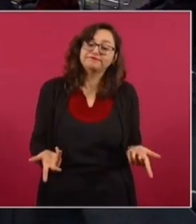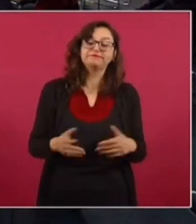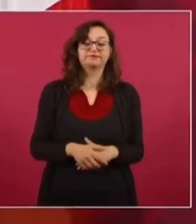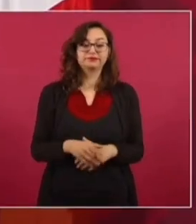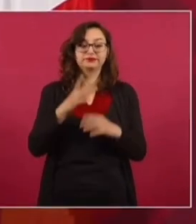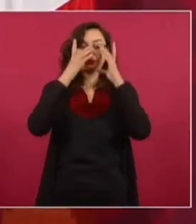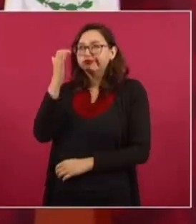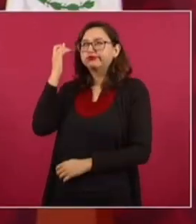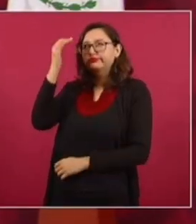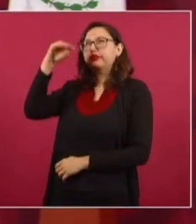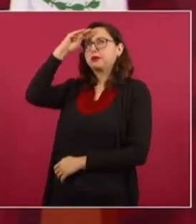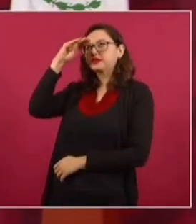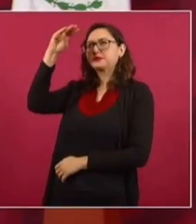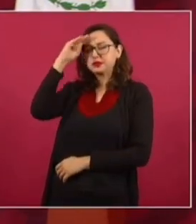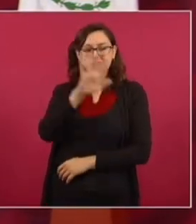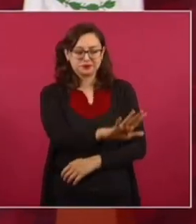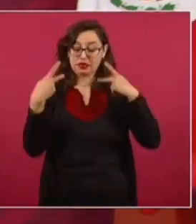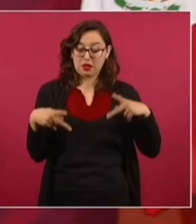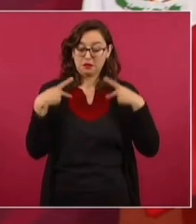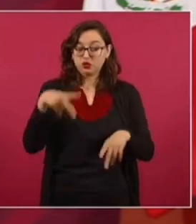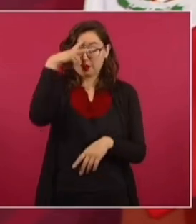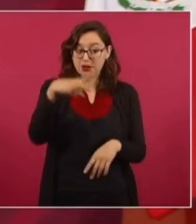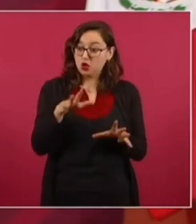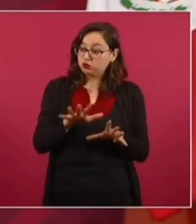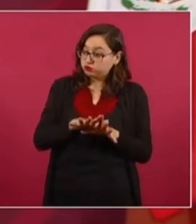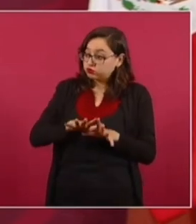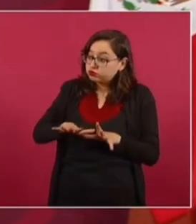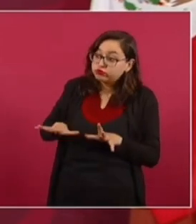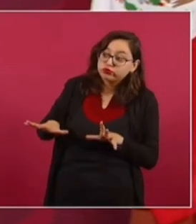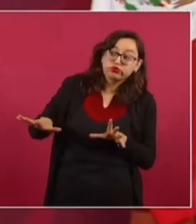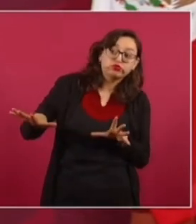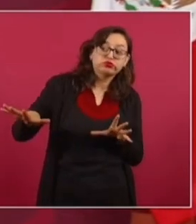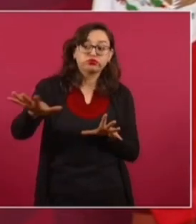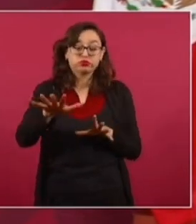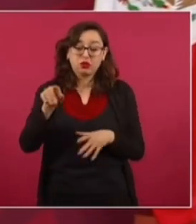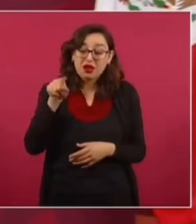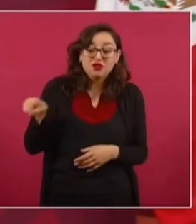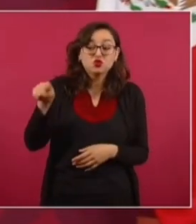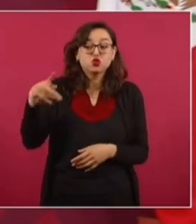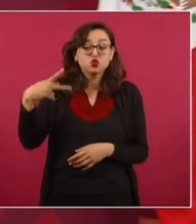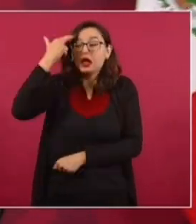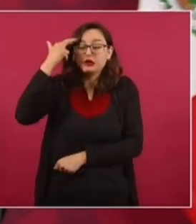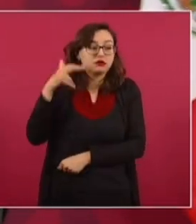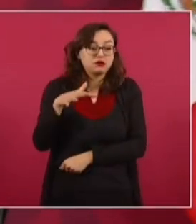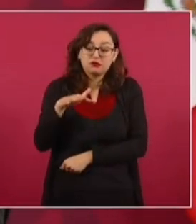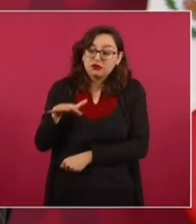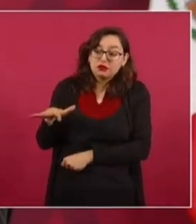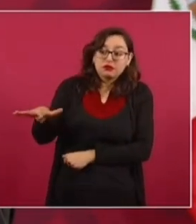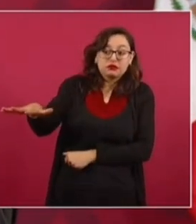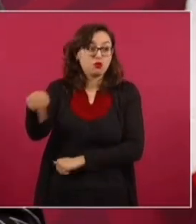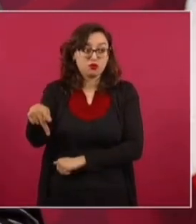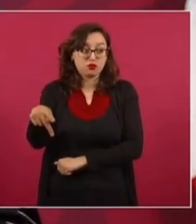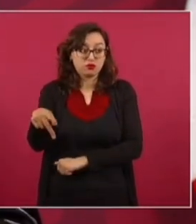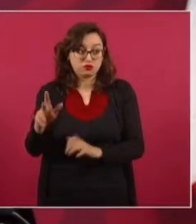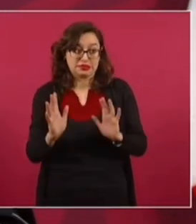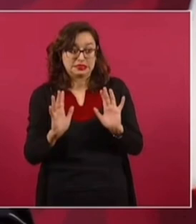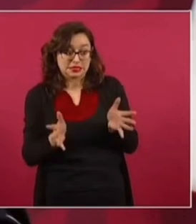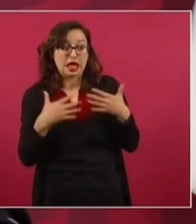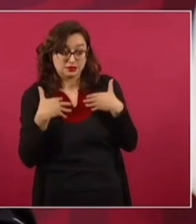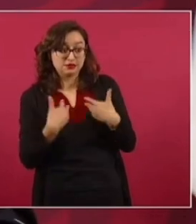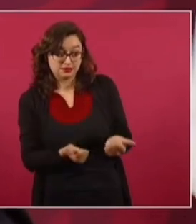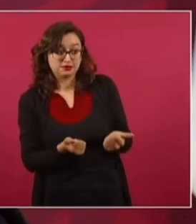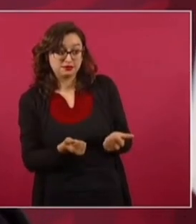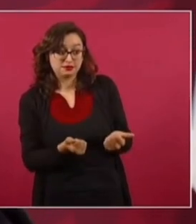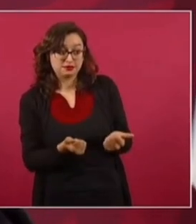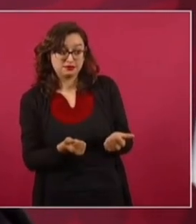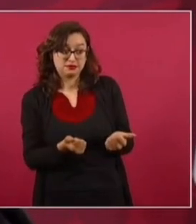solo que internalicen de que el pueblo de México es el protagonista principal en estos tiempos, y que la política ya